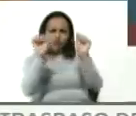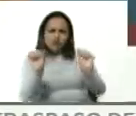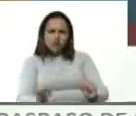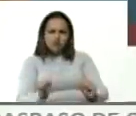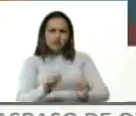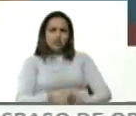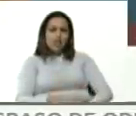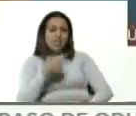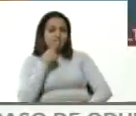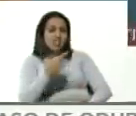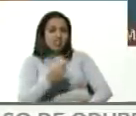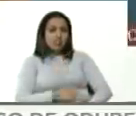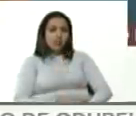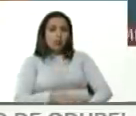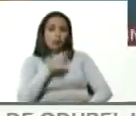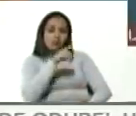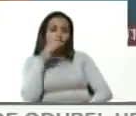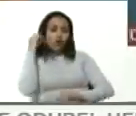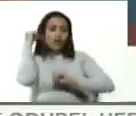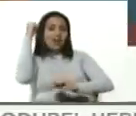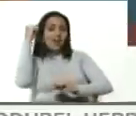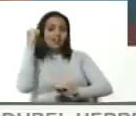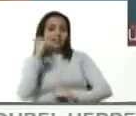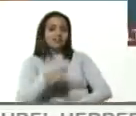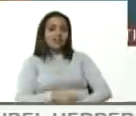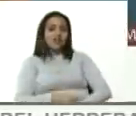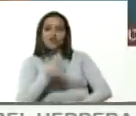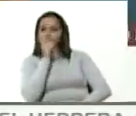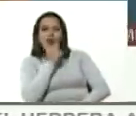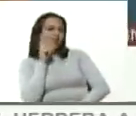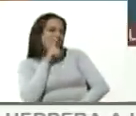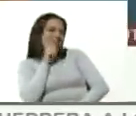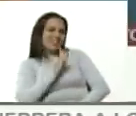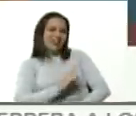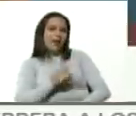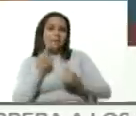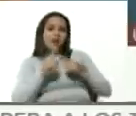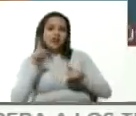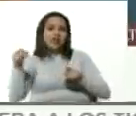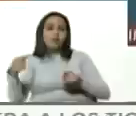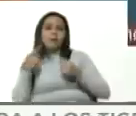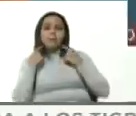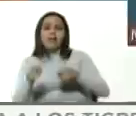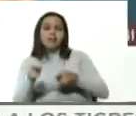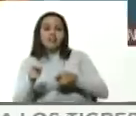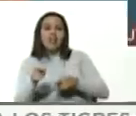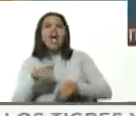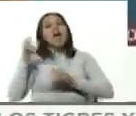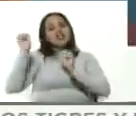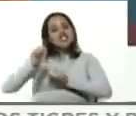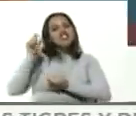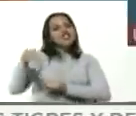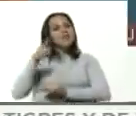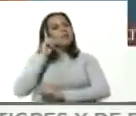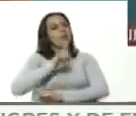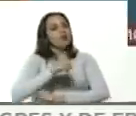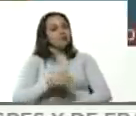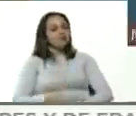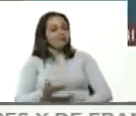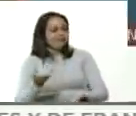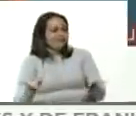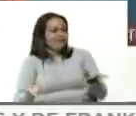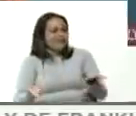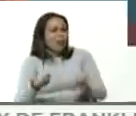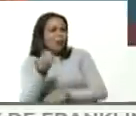ellos dicen que cuando ellos ganan un estado que no hubo fraude pero cuando en el estado de al lado gana un chavista dicen ahí si hubo fraude en la oposición